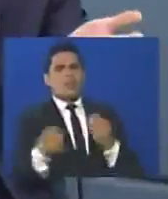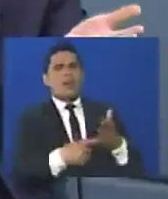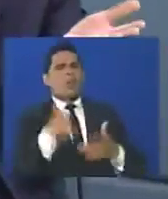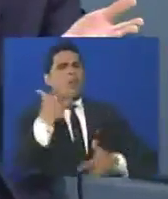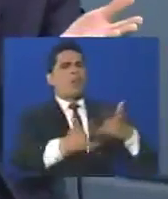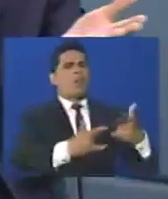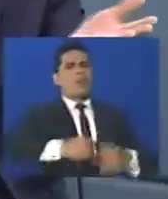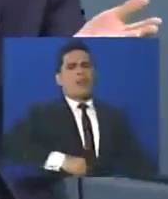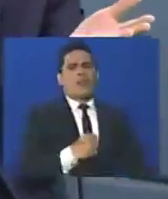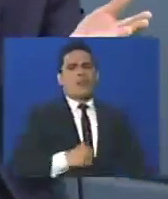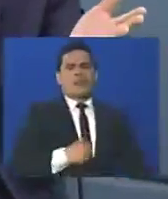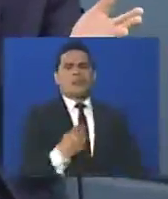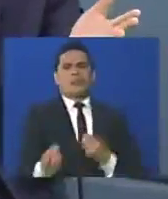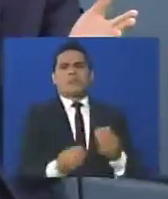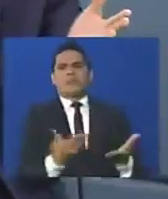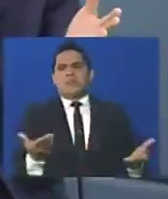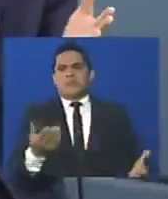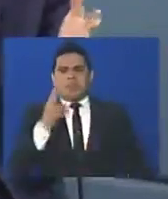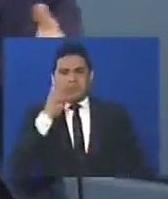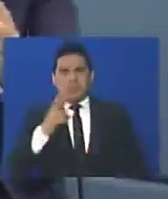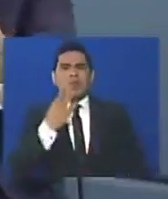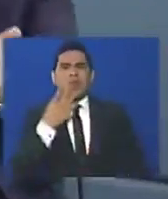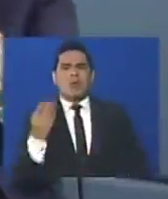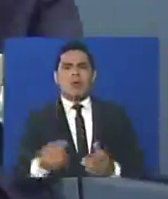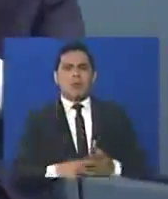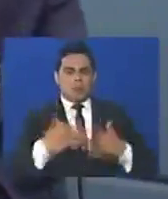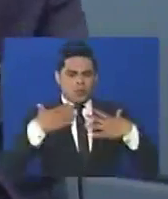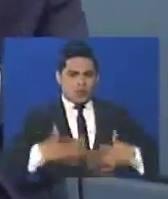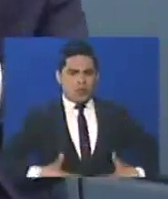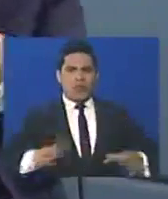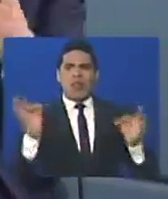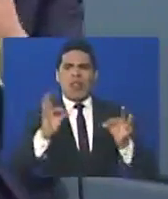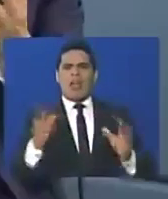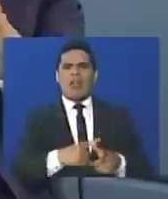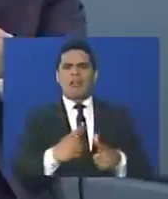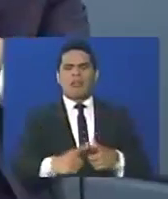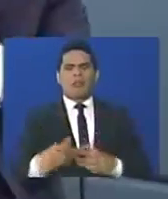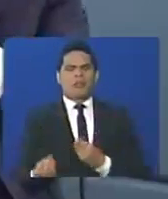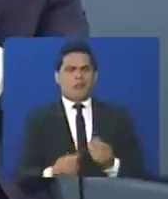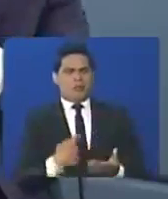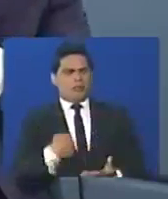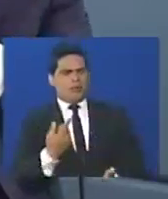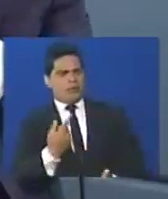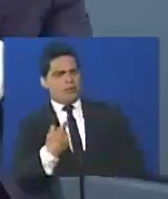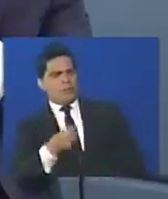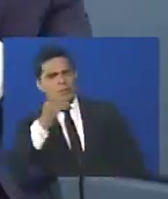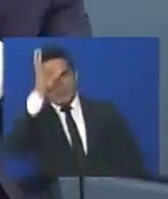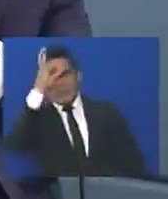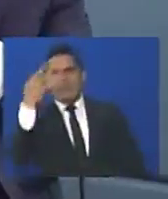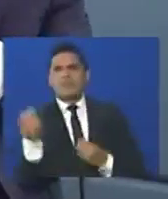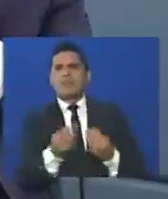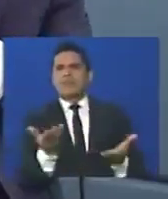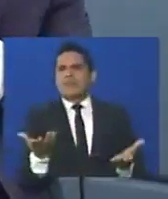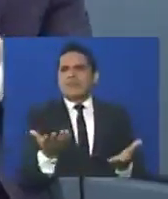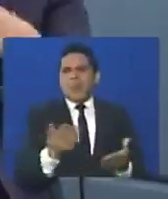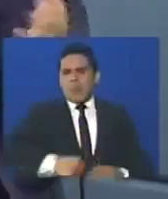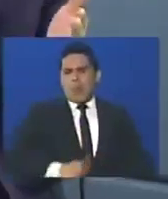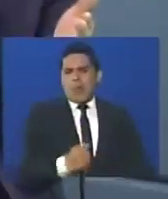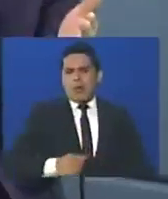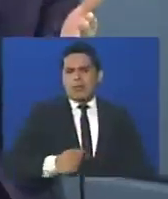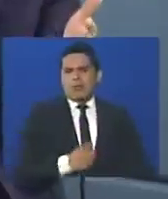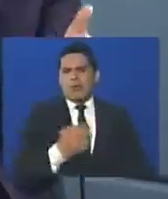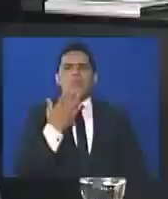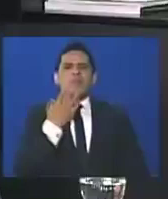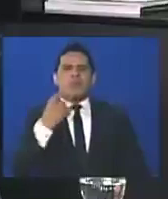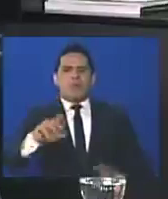malandro, porque ahora les ha dado a los cuerpos policiales por no uniformar a los policías, entonces, ¿qué garantía tiene los ciudadanos de que es un policía? Entonces,